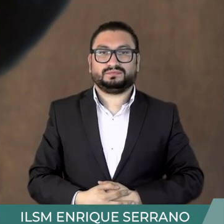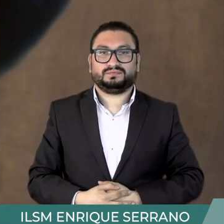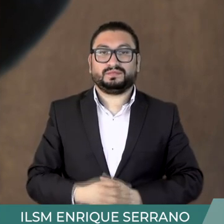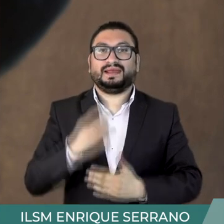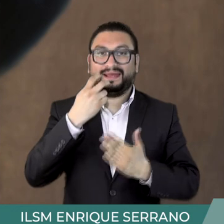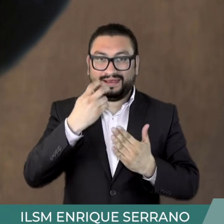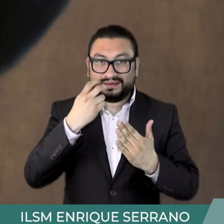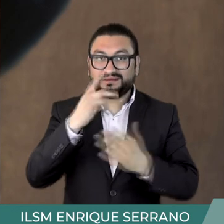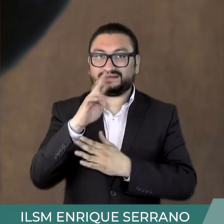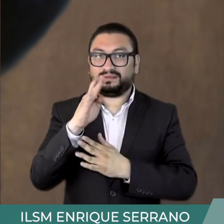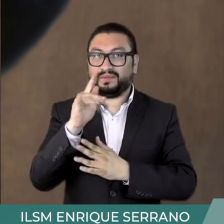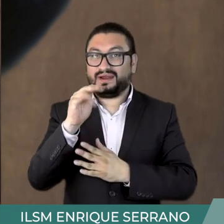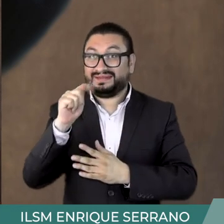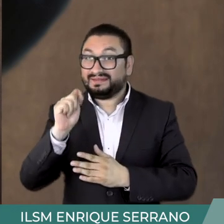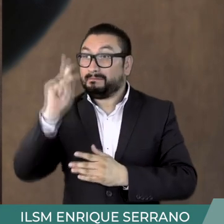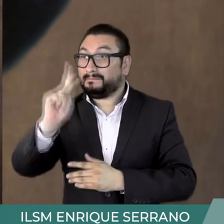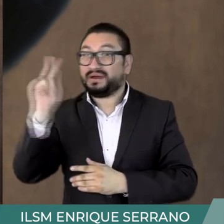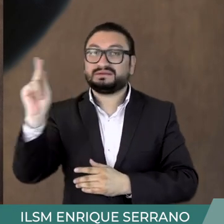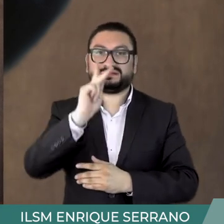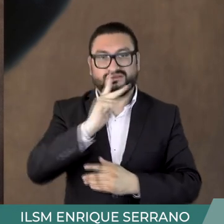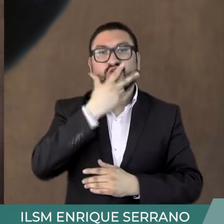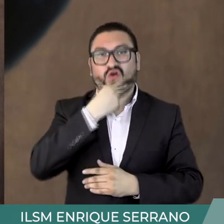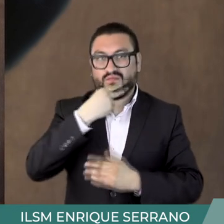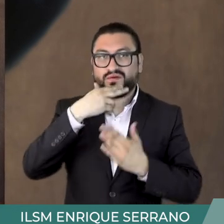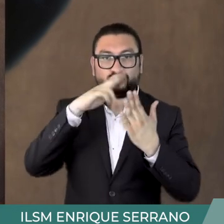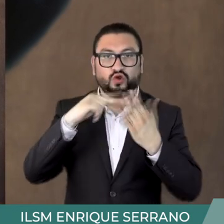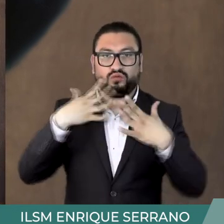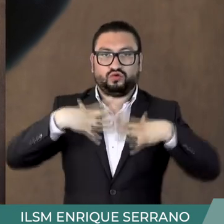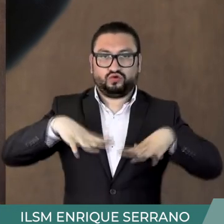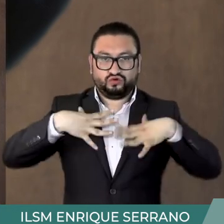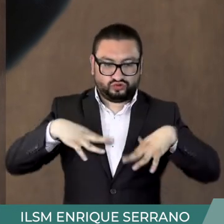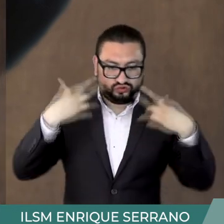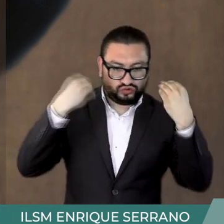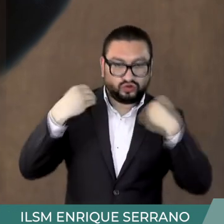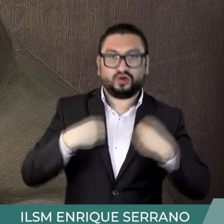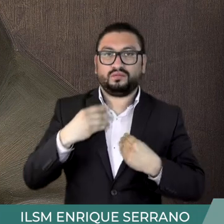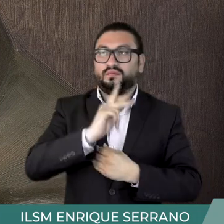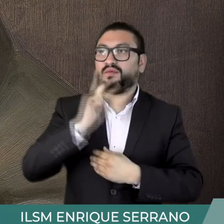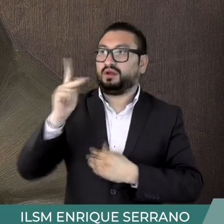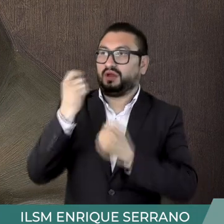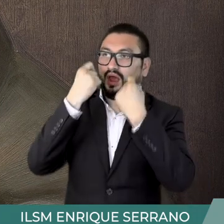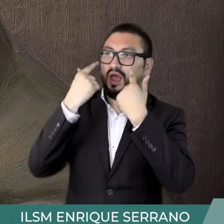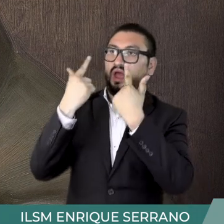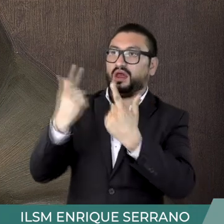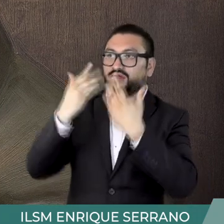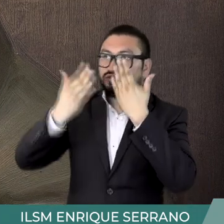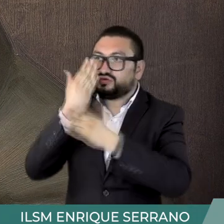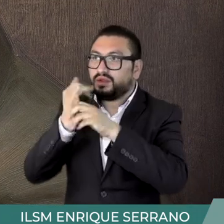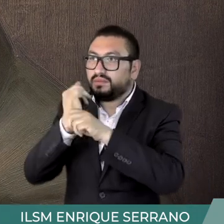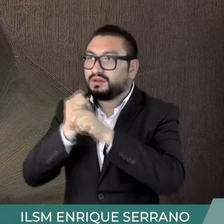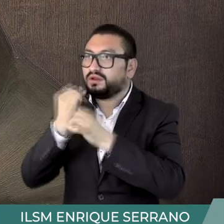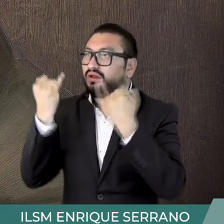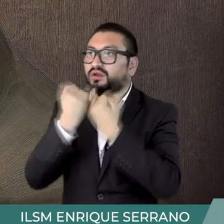Esto también hacía Rembrandt en sus autorretratos, evocar mediante la vestimenta a sus predecesores, a quienes admiraba y